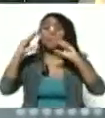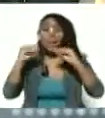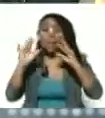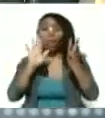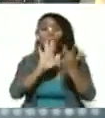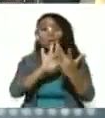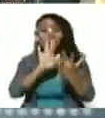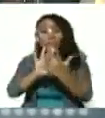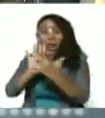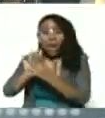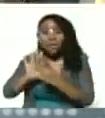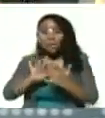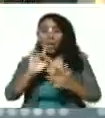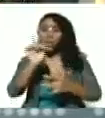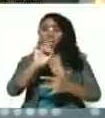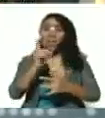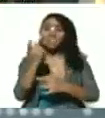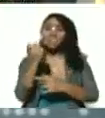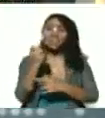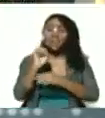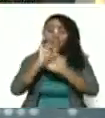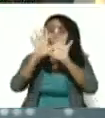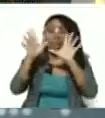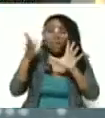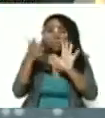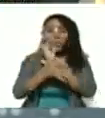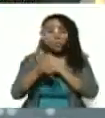conectarse con el que no está convencido.